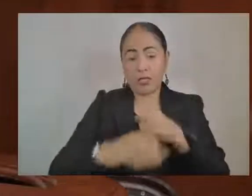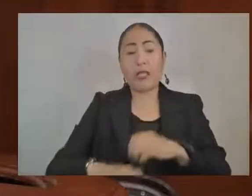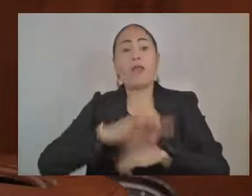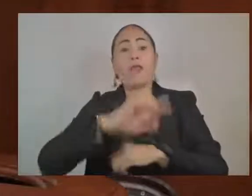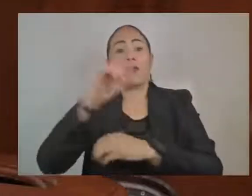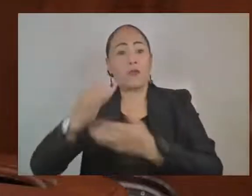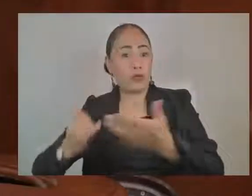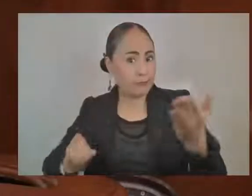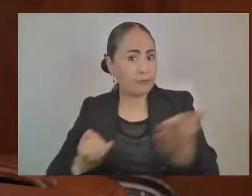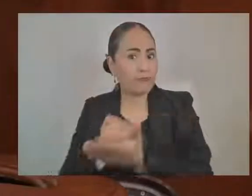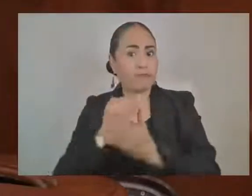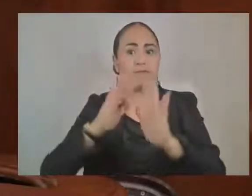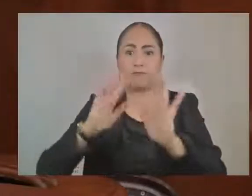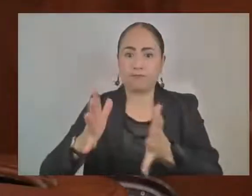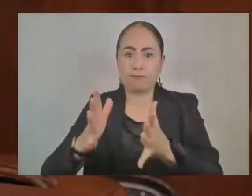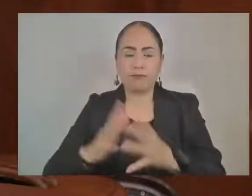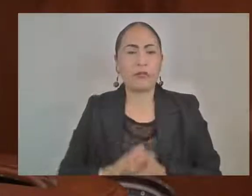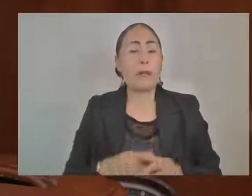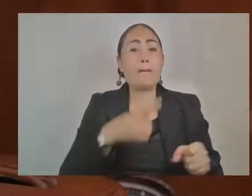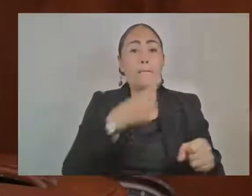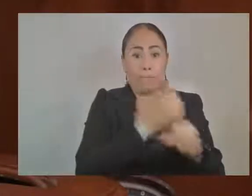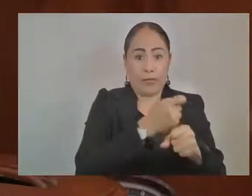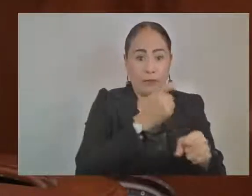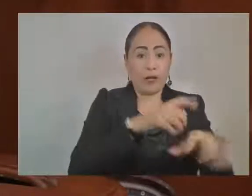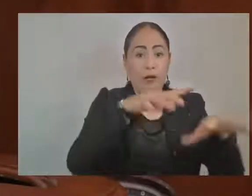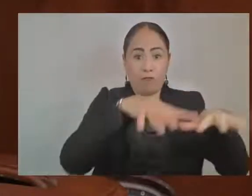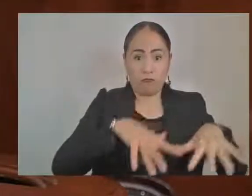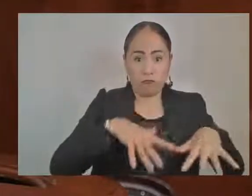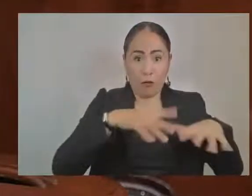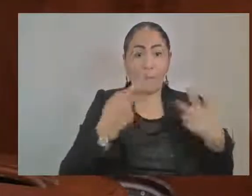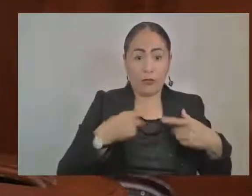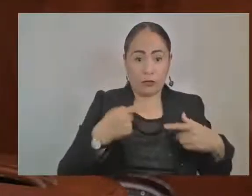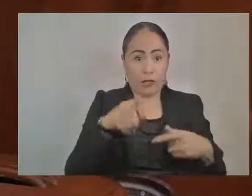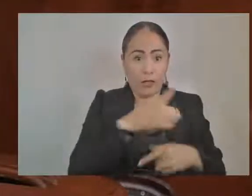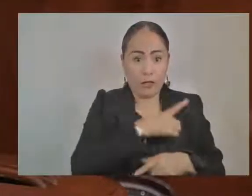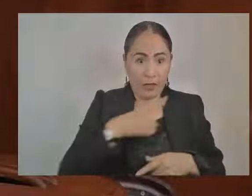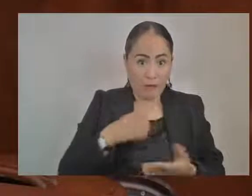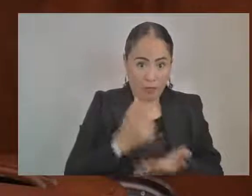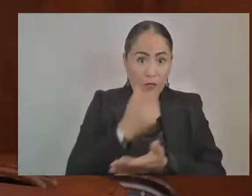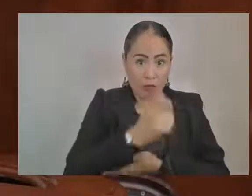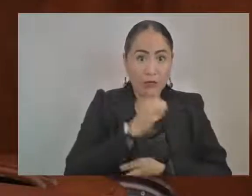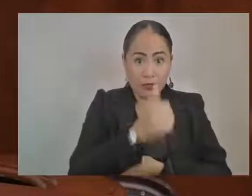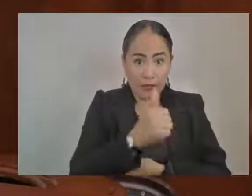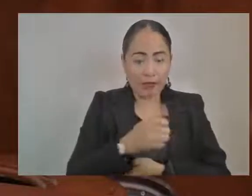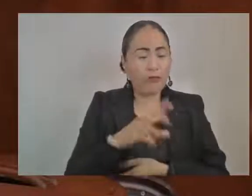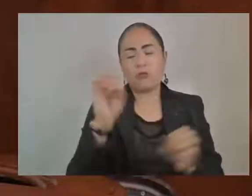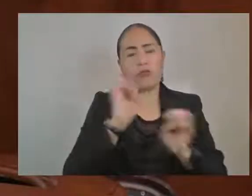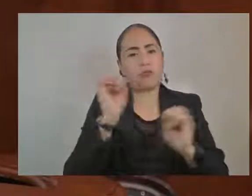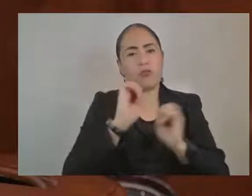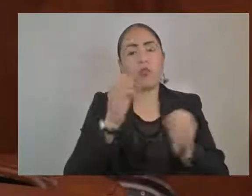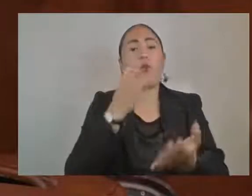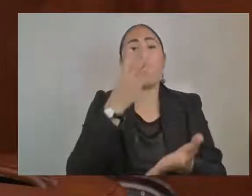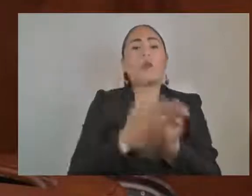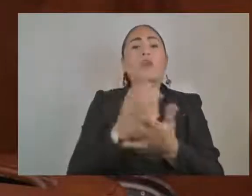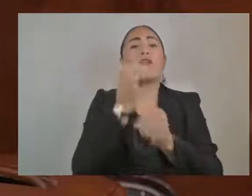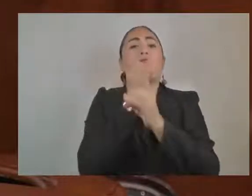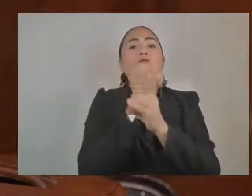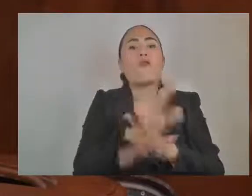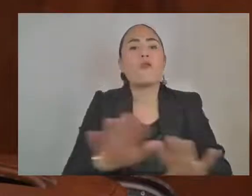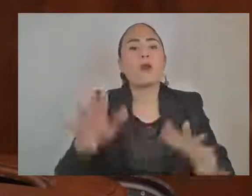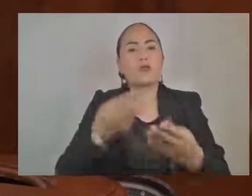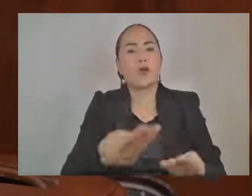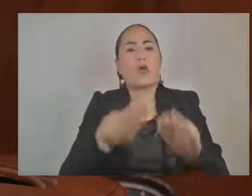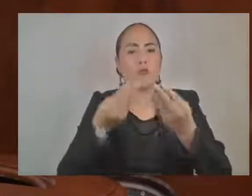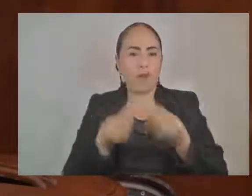determina sin audiencia del deudor, únicamente con base en la información con que se cuenta hasta el momento de la